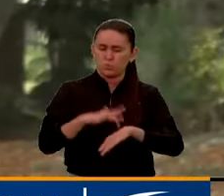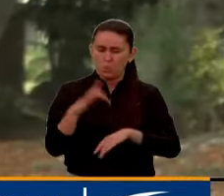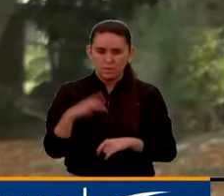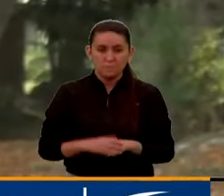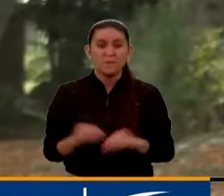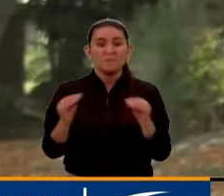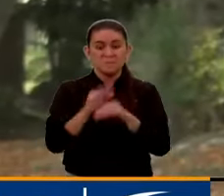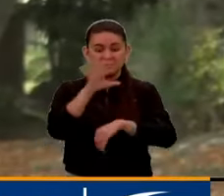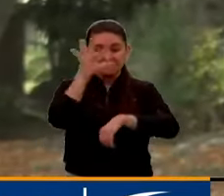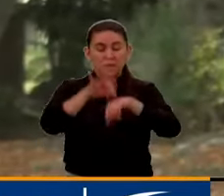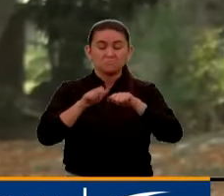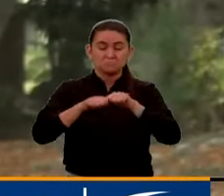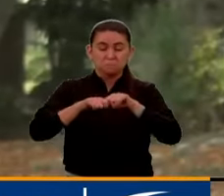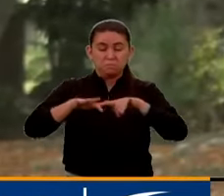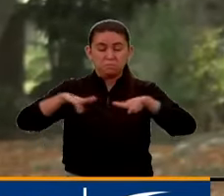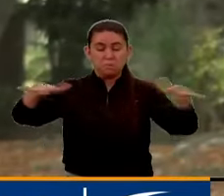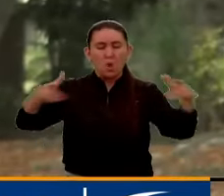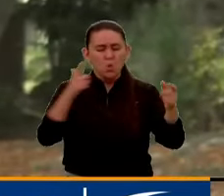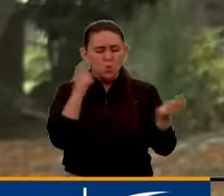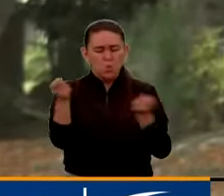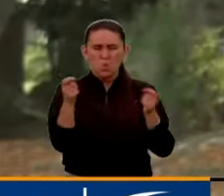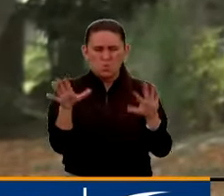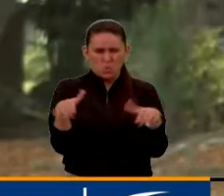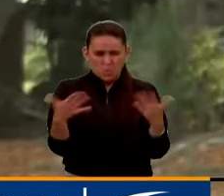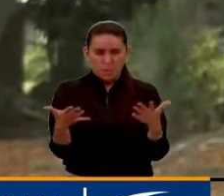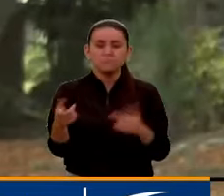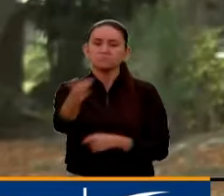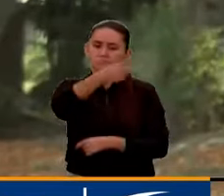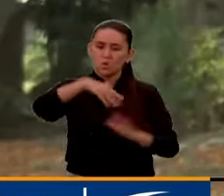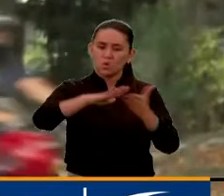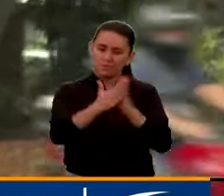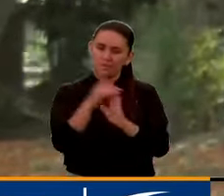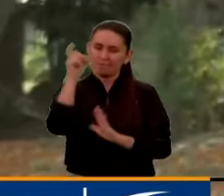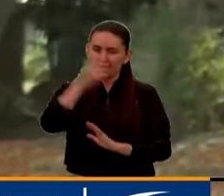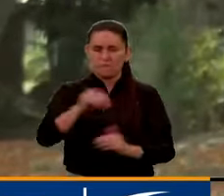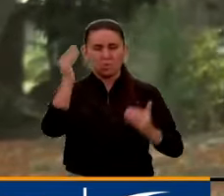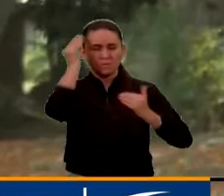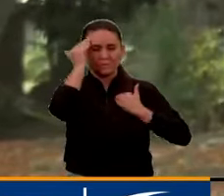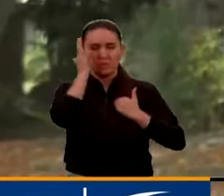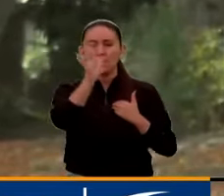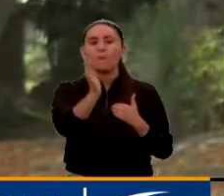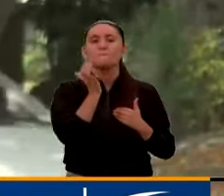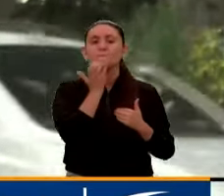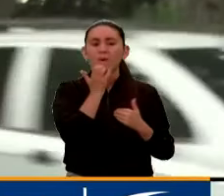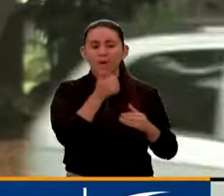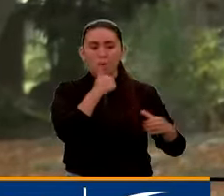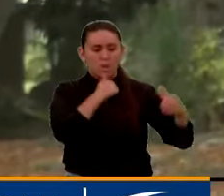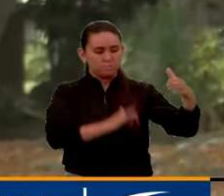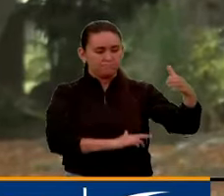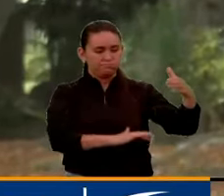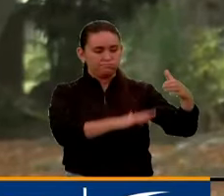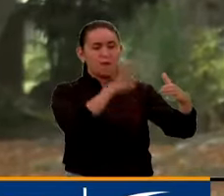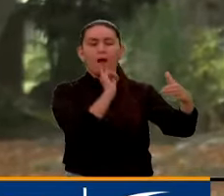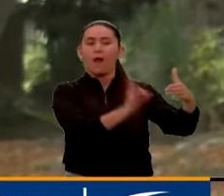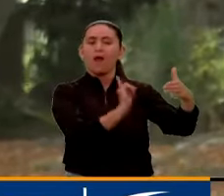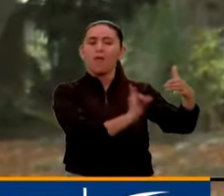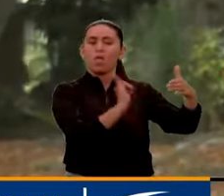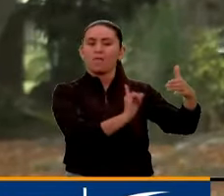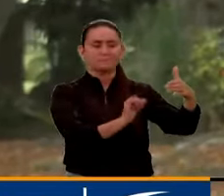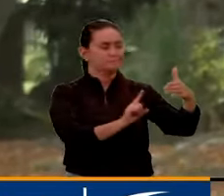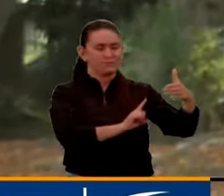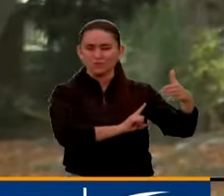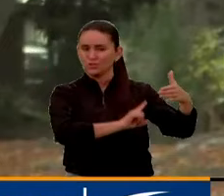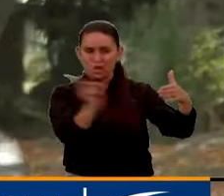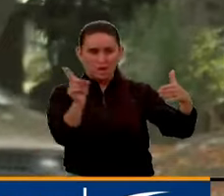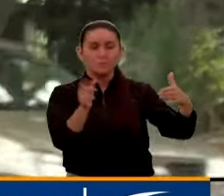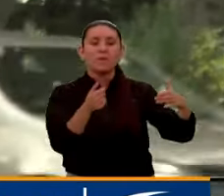la propagación de este mosquito es fundamental que la comunidad siga las recomendaciones. Por ejemplo, no tener agua almacenada en recipientes en la casa como